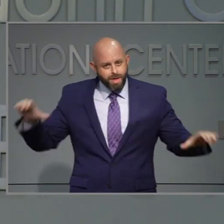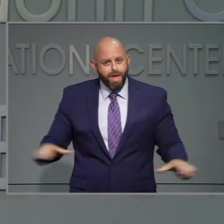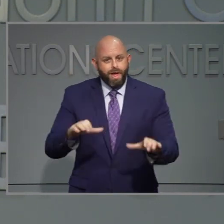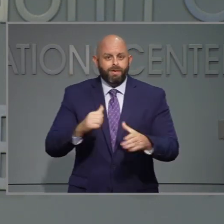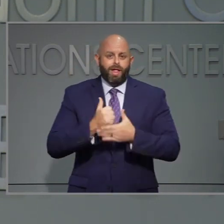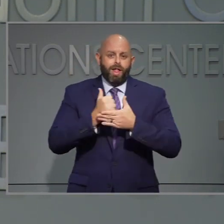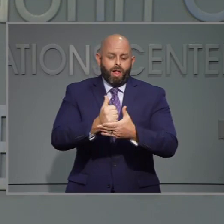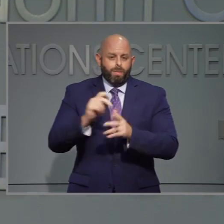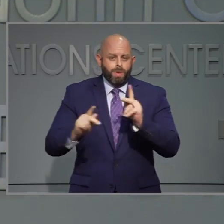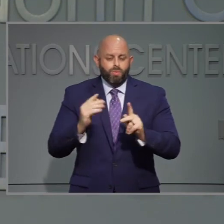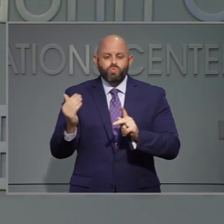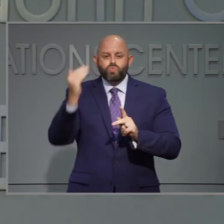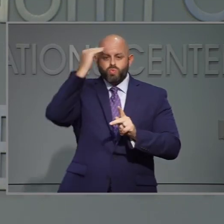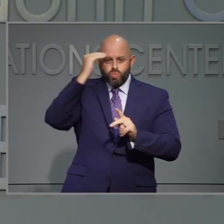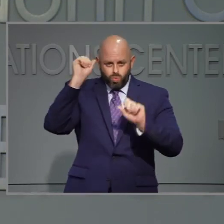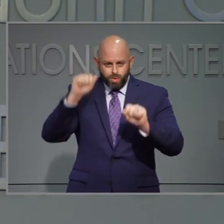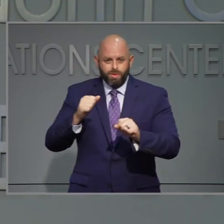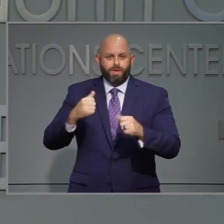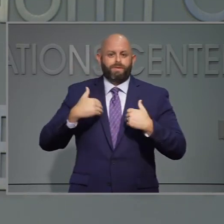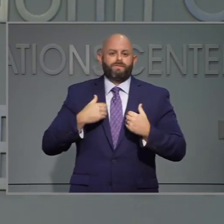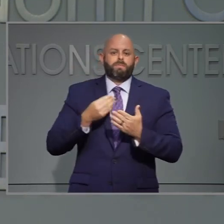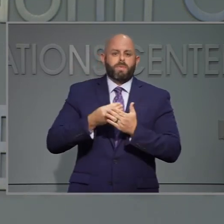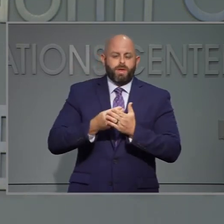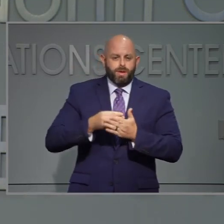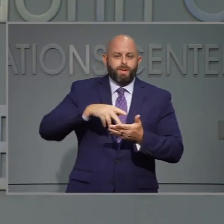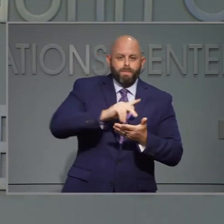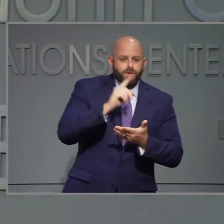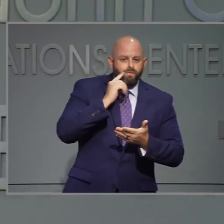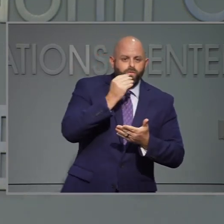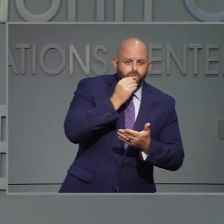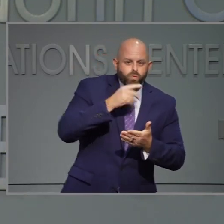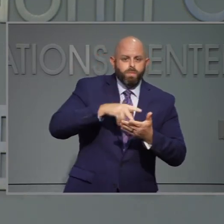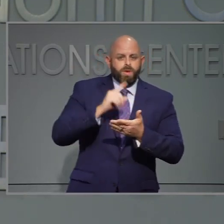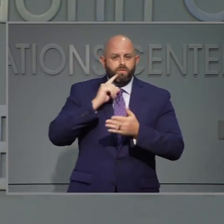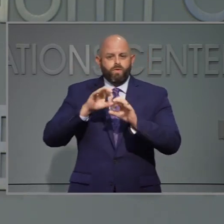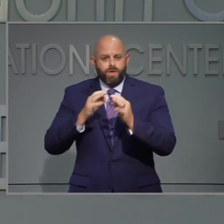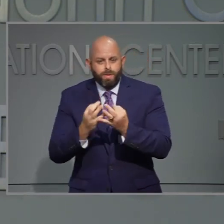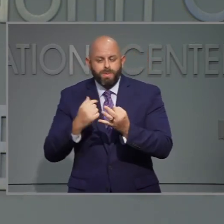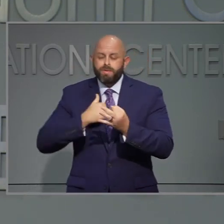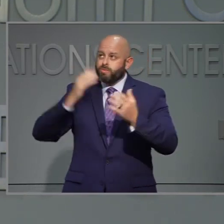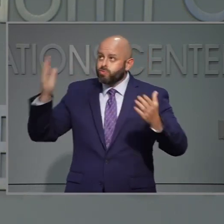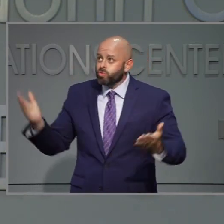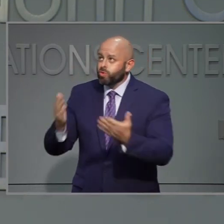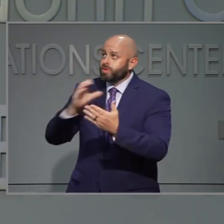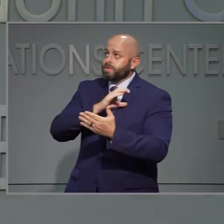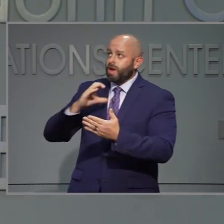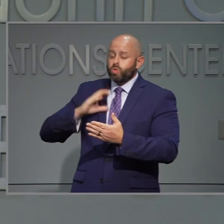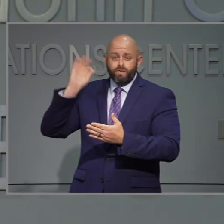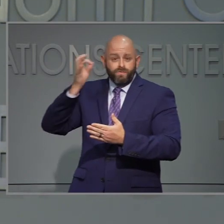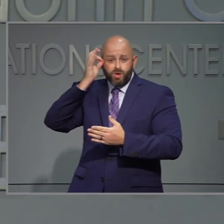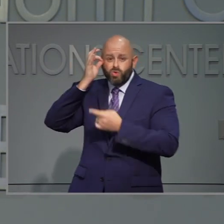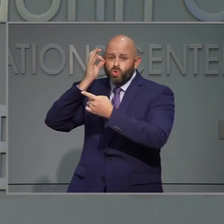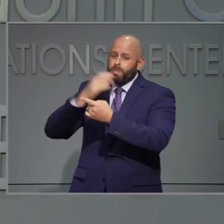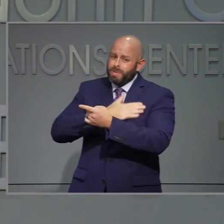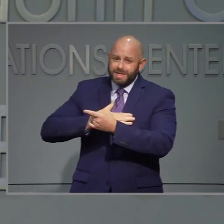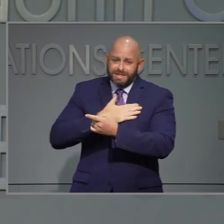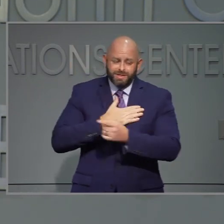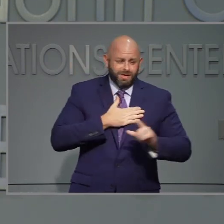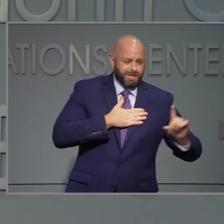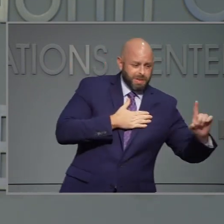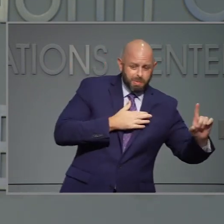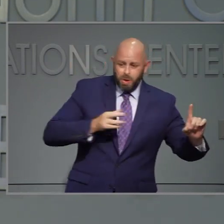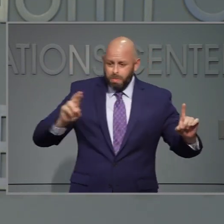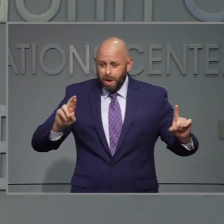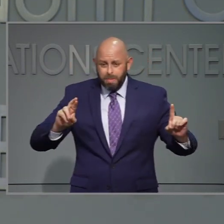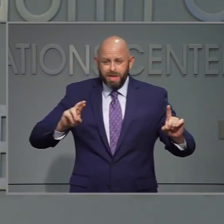la seguridad de recibir estos beneficios. He insto a Washington y los legisladores en Washington para que hagan a un